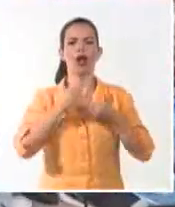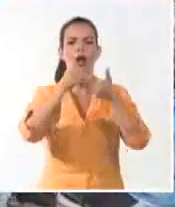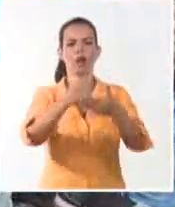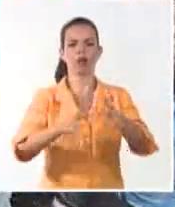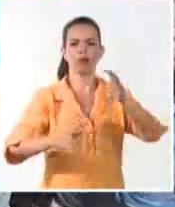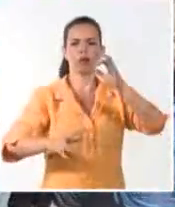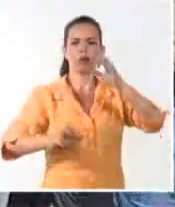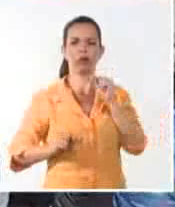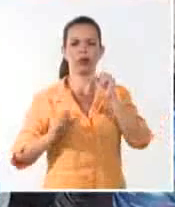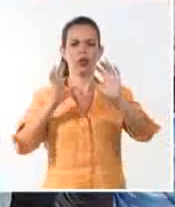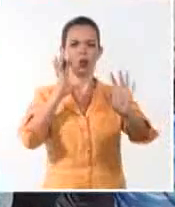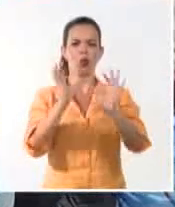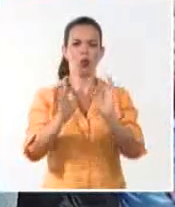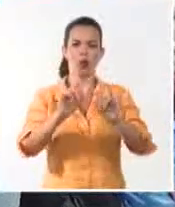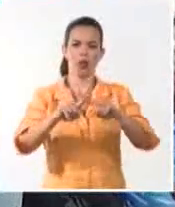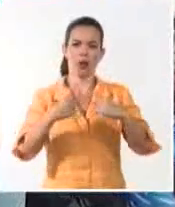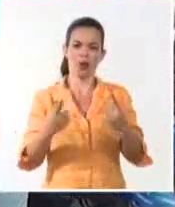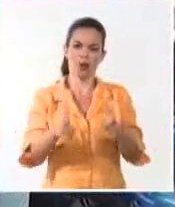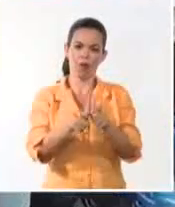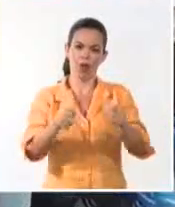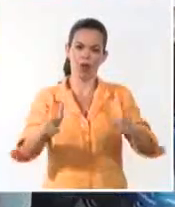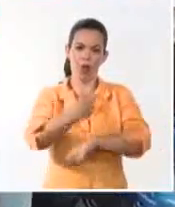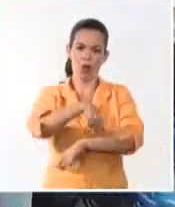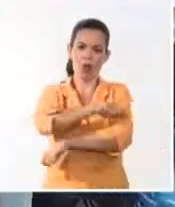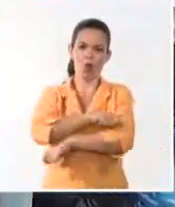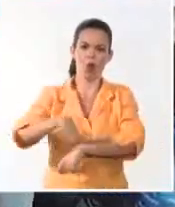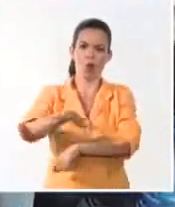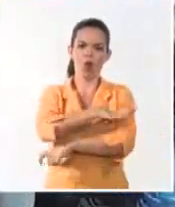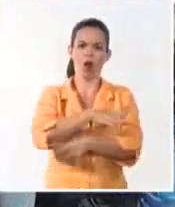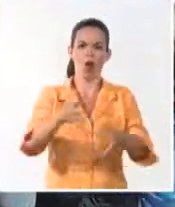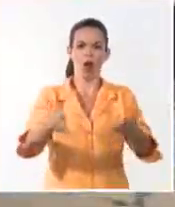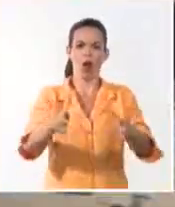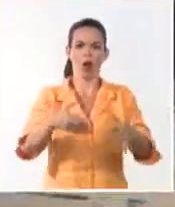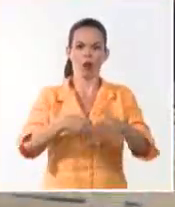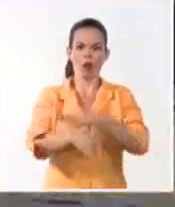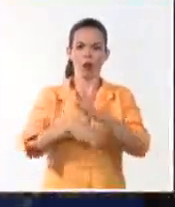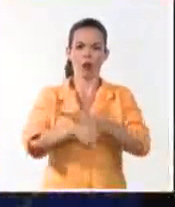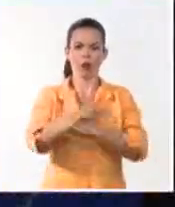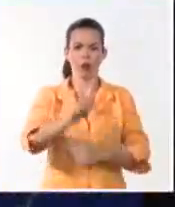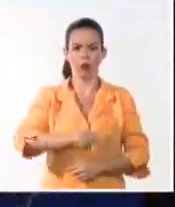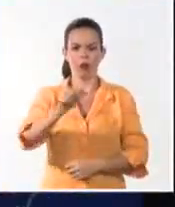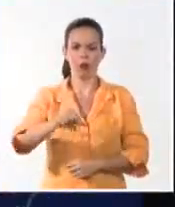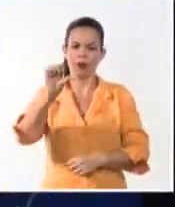inseguridad ciudadana, el crimen individual y organizado de las bandas criminales.